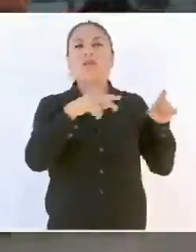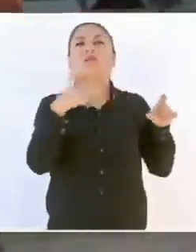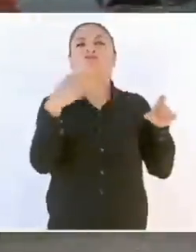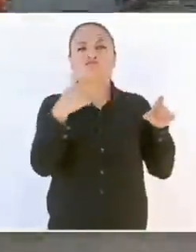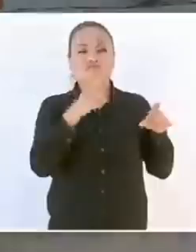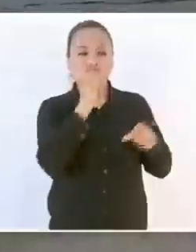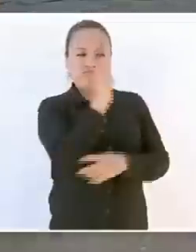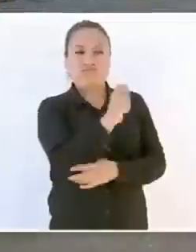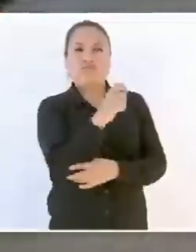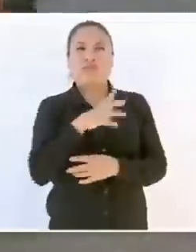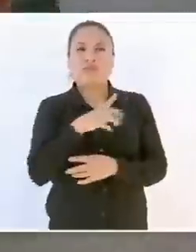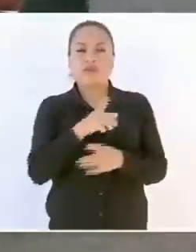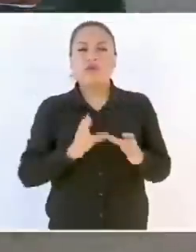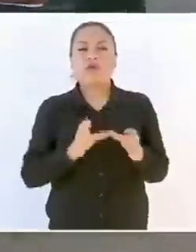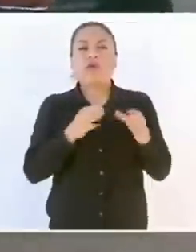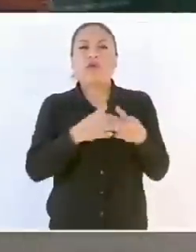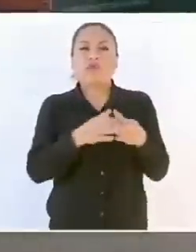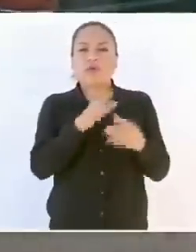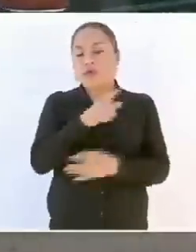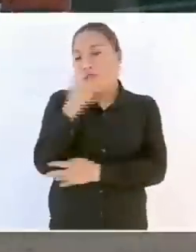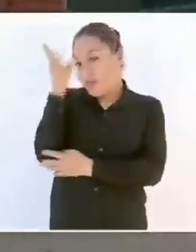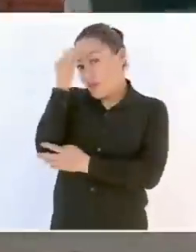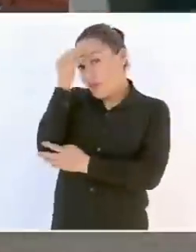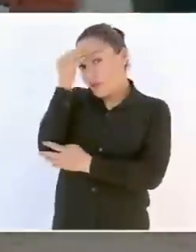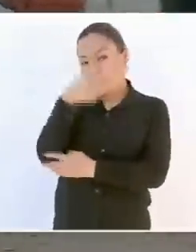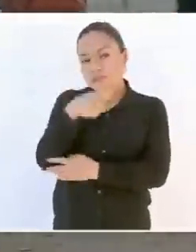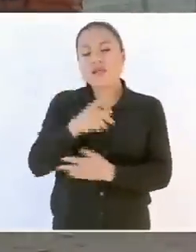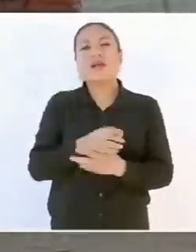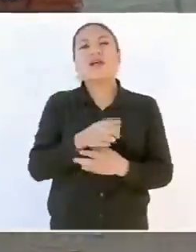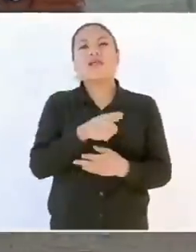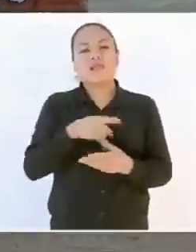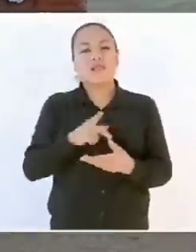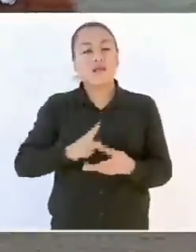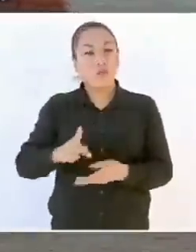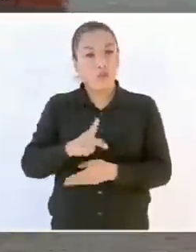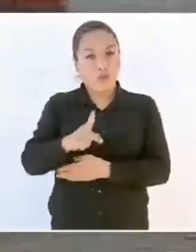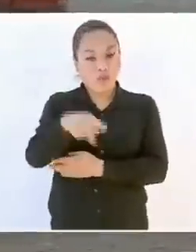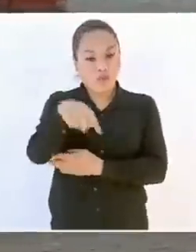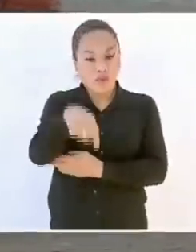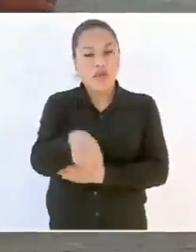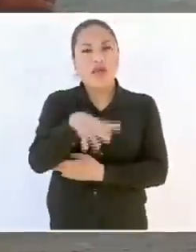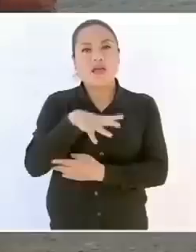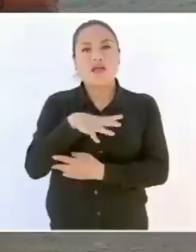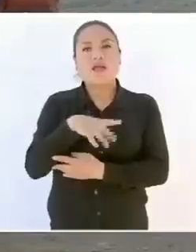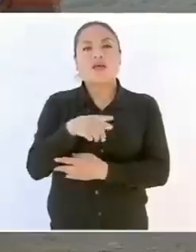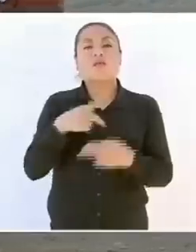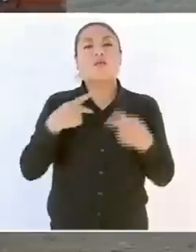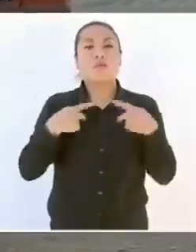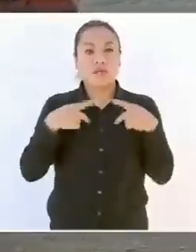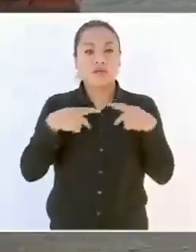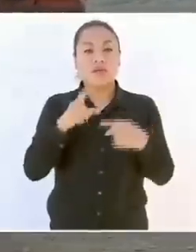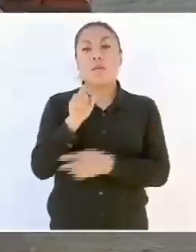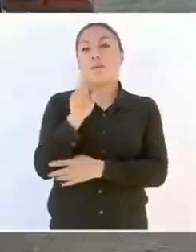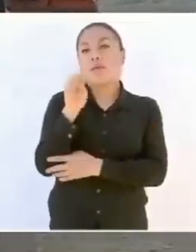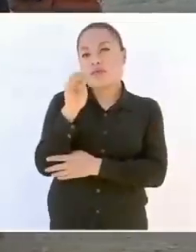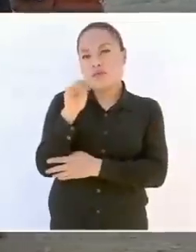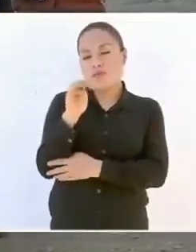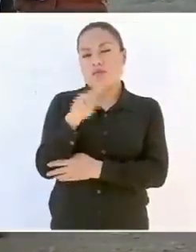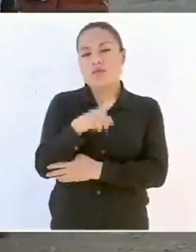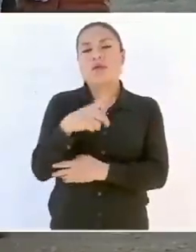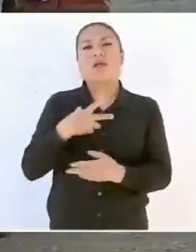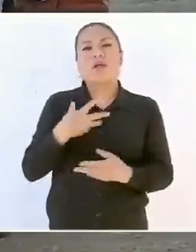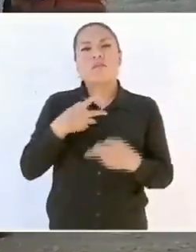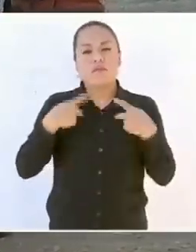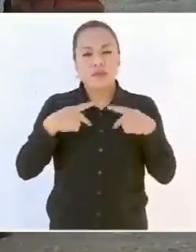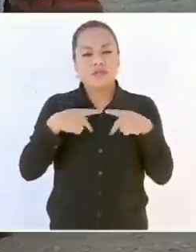comunidad de aprendizaje campesina, la CAC Estamos organizados, somos 29 productores, 29